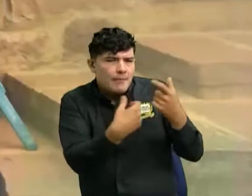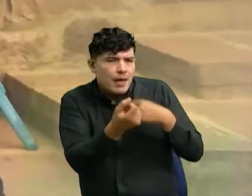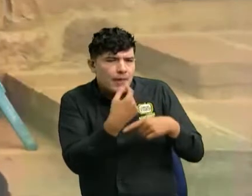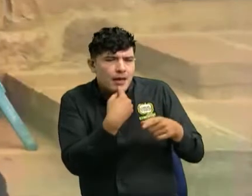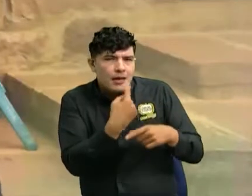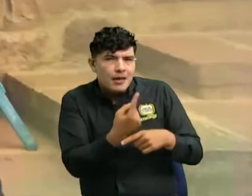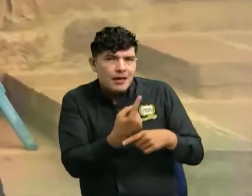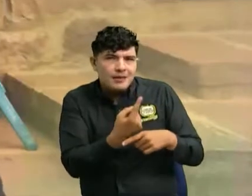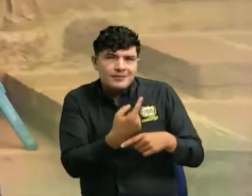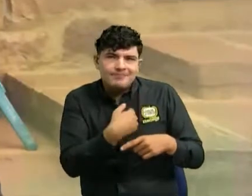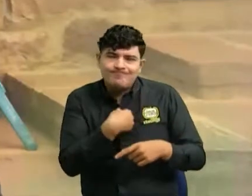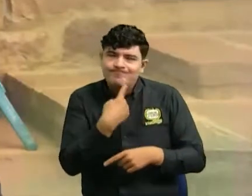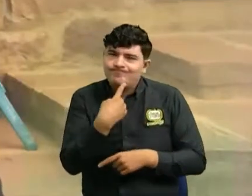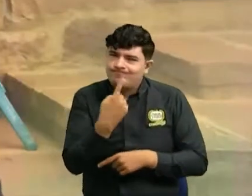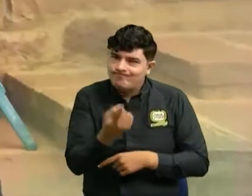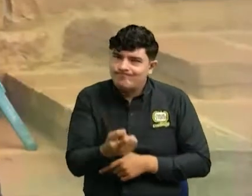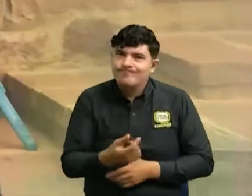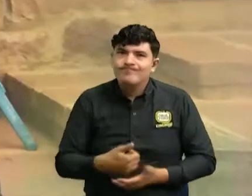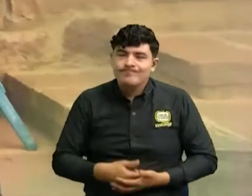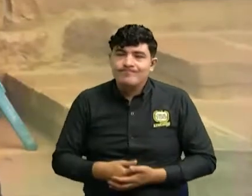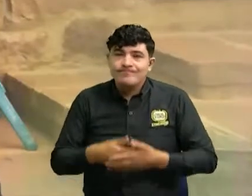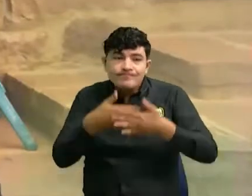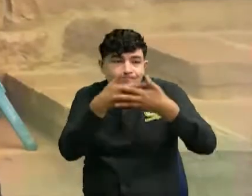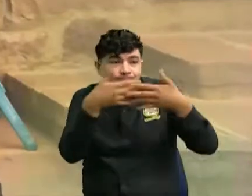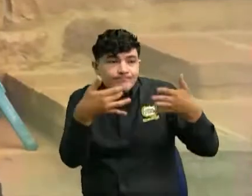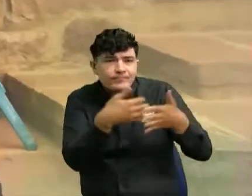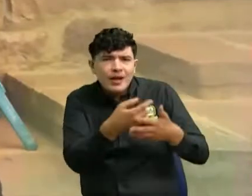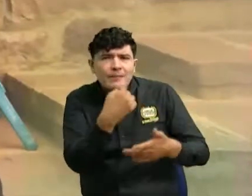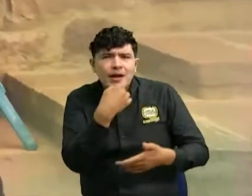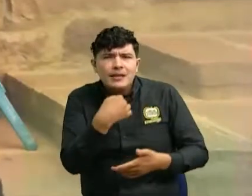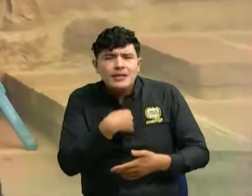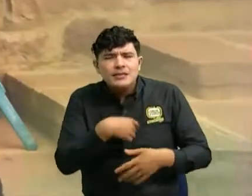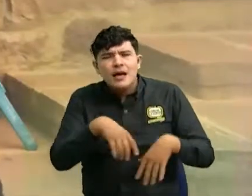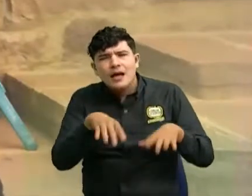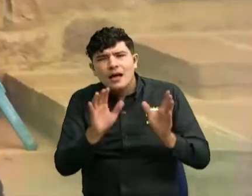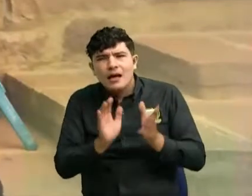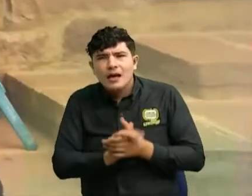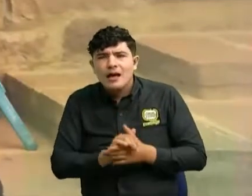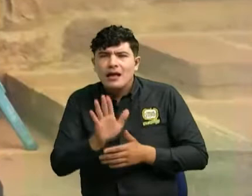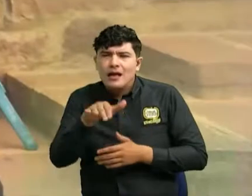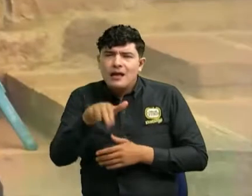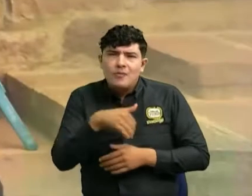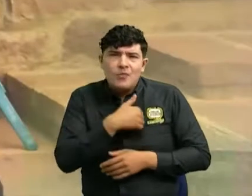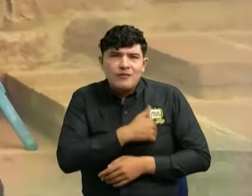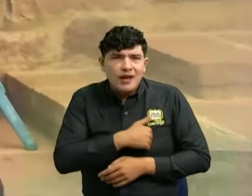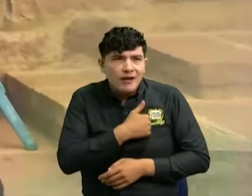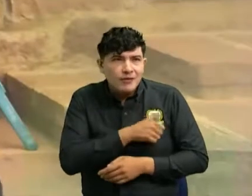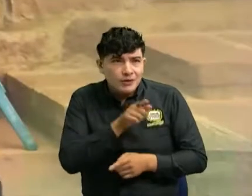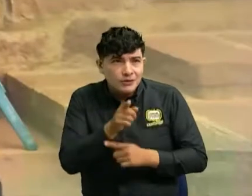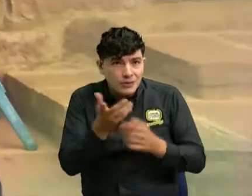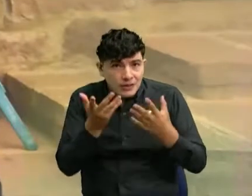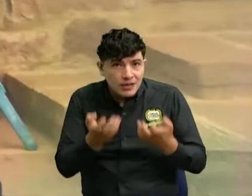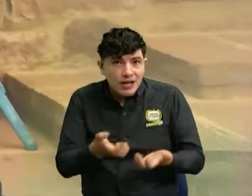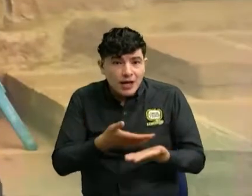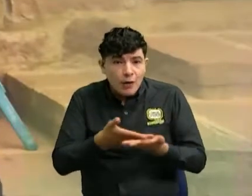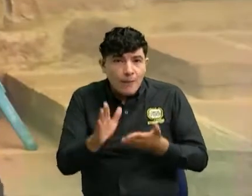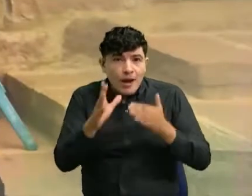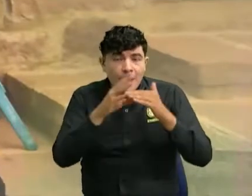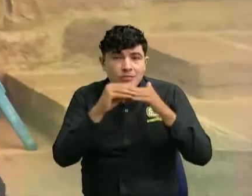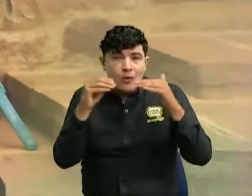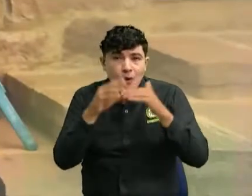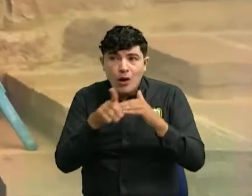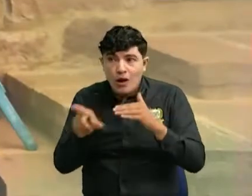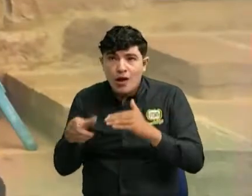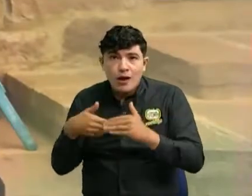renglón seguido le llega un tema en el que le dice que si uno tiene para comprar dólares, que están dando dólares